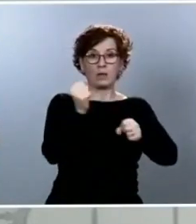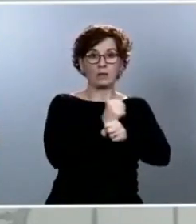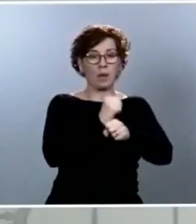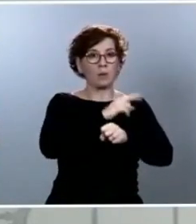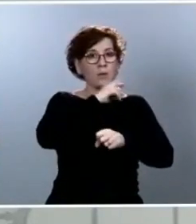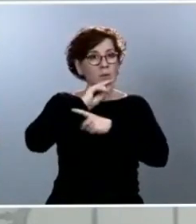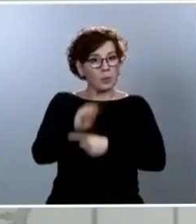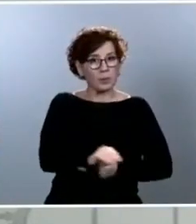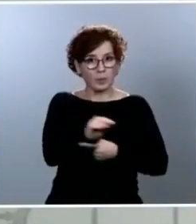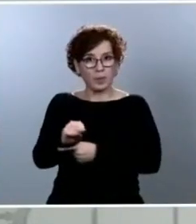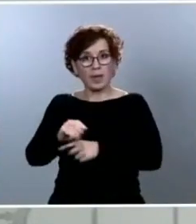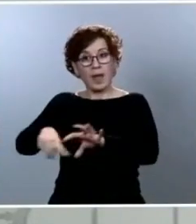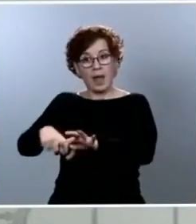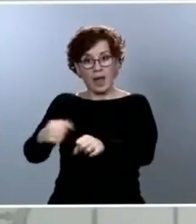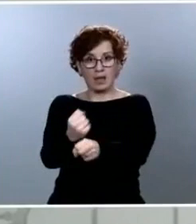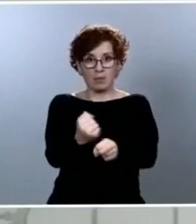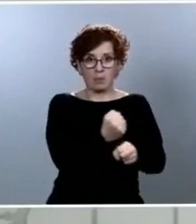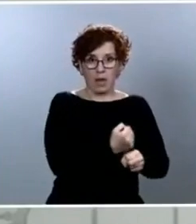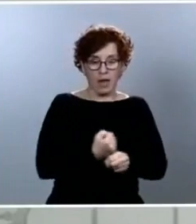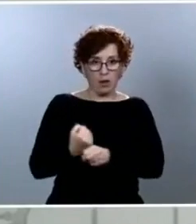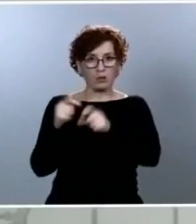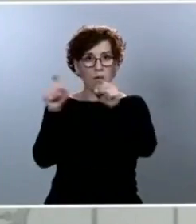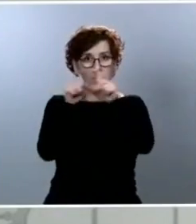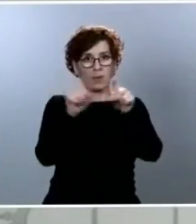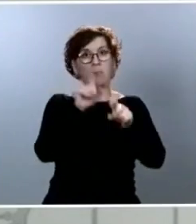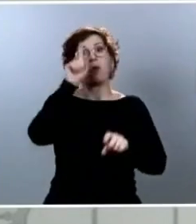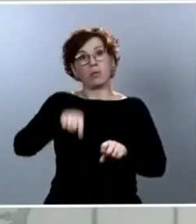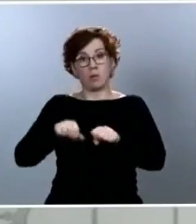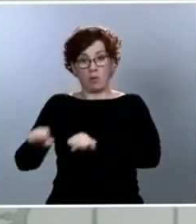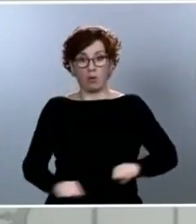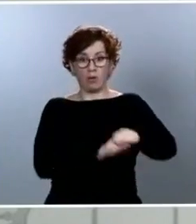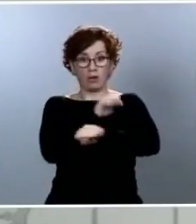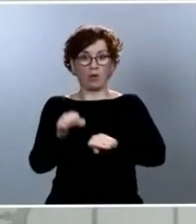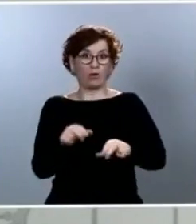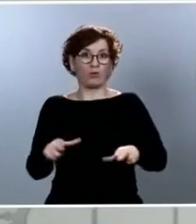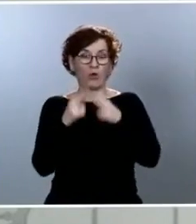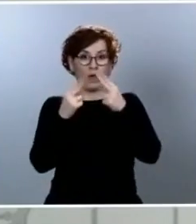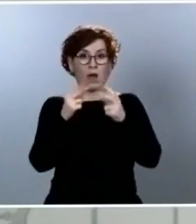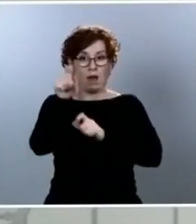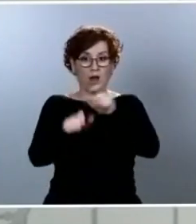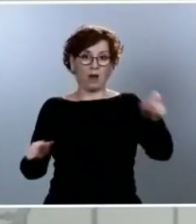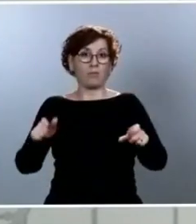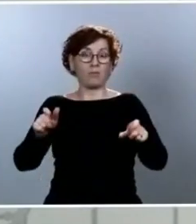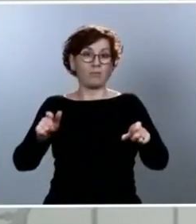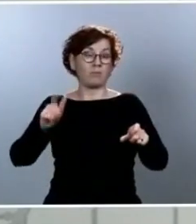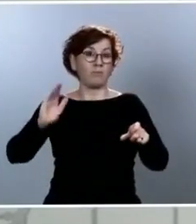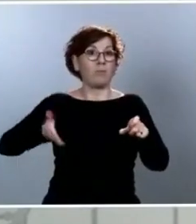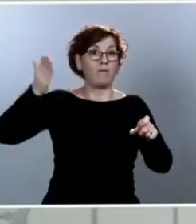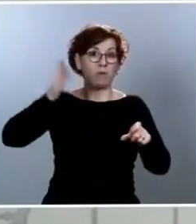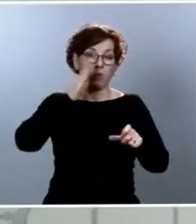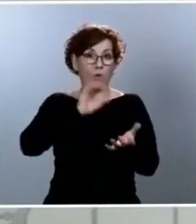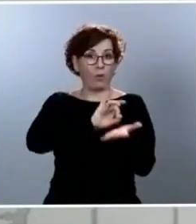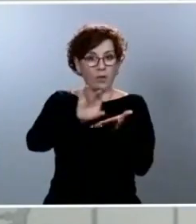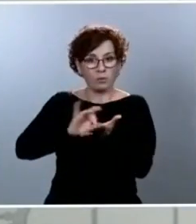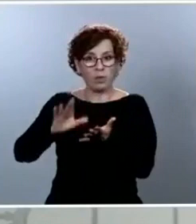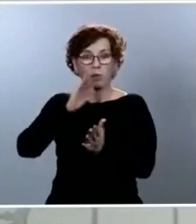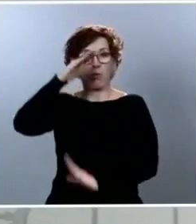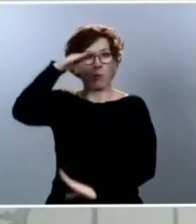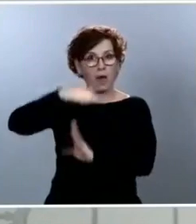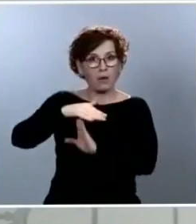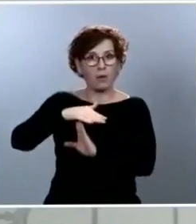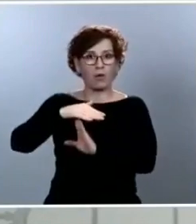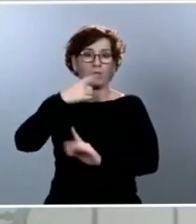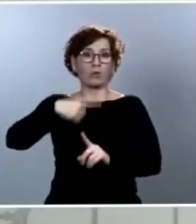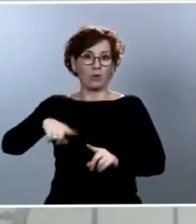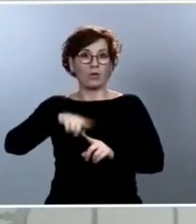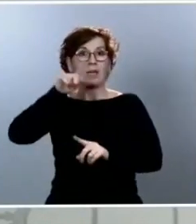empresas y, lógicamente, también la protección social de vida a los damnificados como consecuencia del parón y los despidos que se han producido durante, desgraciadamente, estas